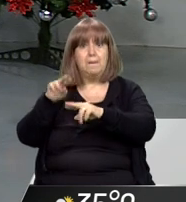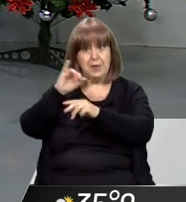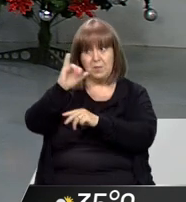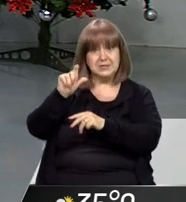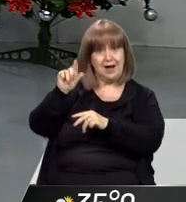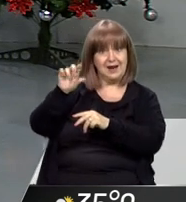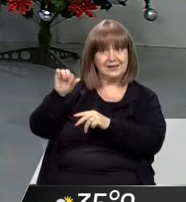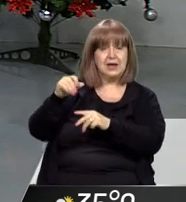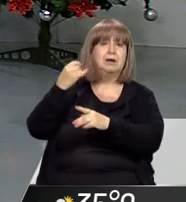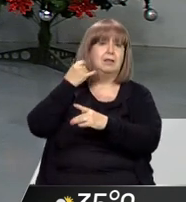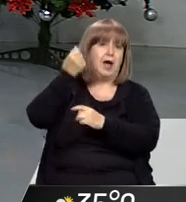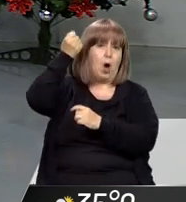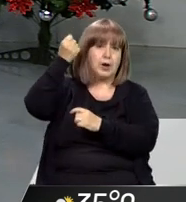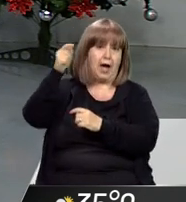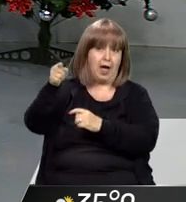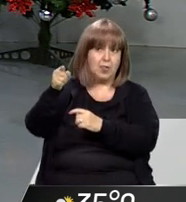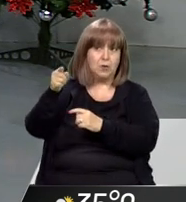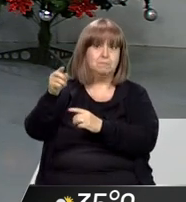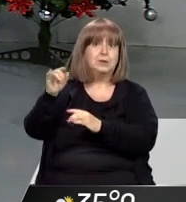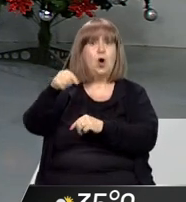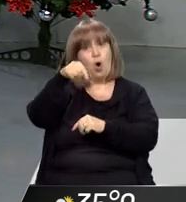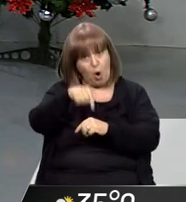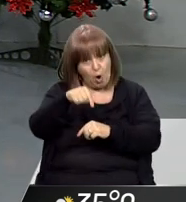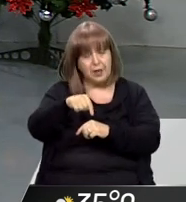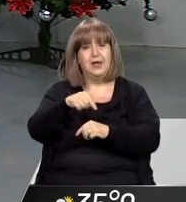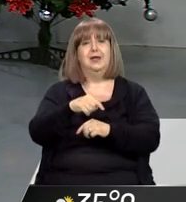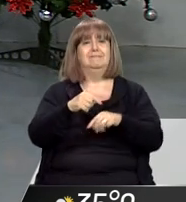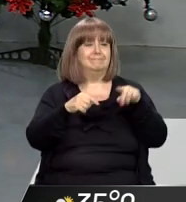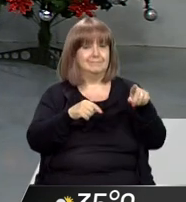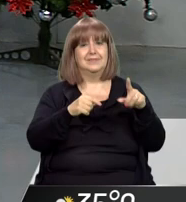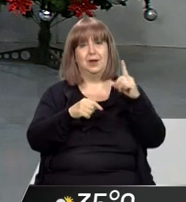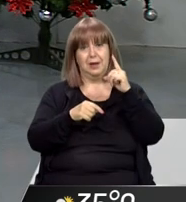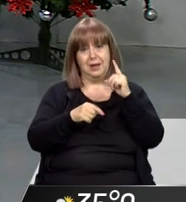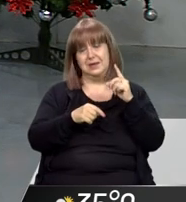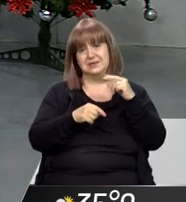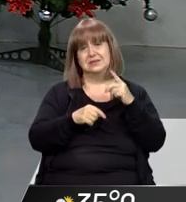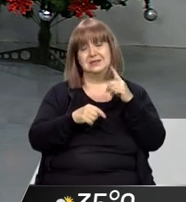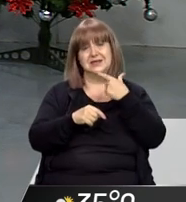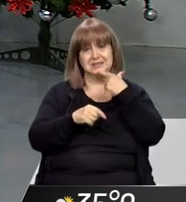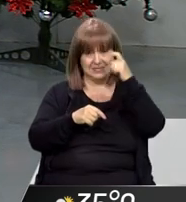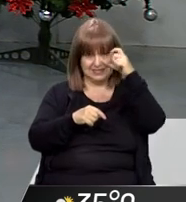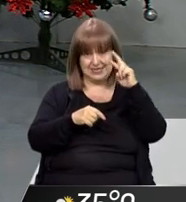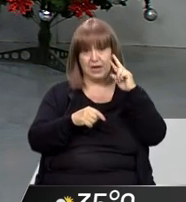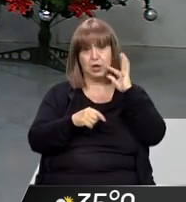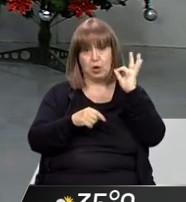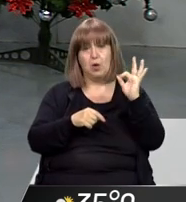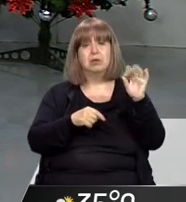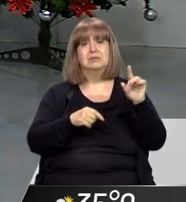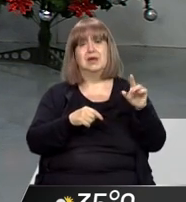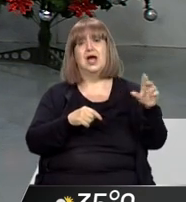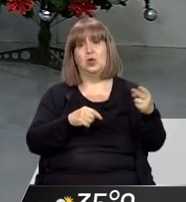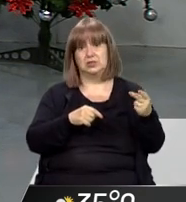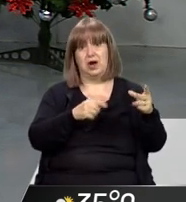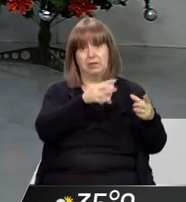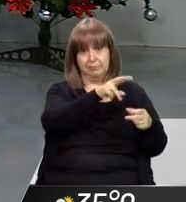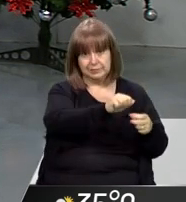hasta el día de hoy que se encuentra el cuerpo de Sergio Lobos. Pero vamos a destacar esto, ¿cómo se armaron? Cerca de 70